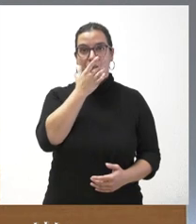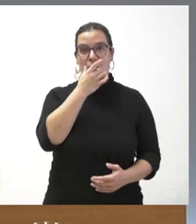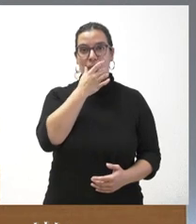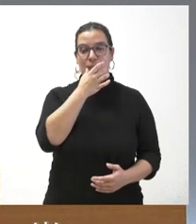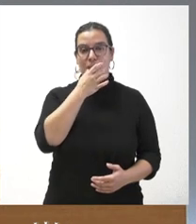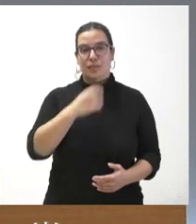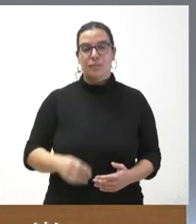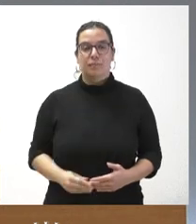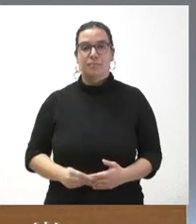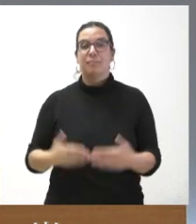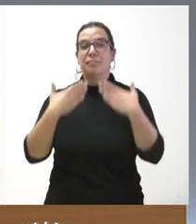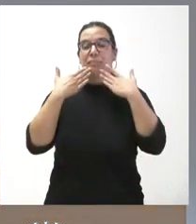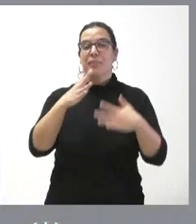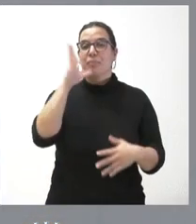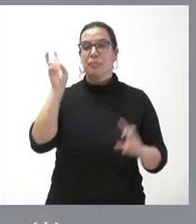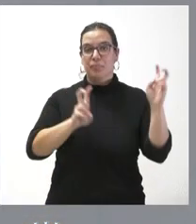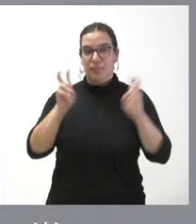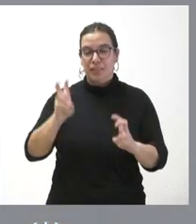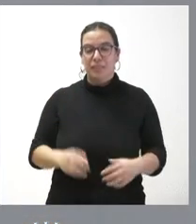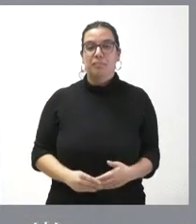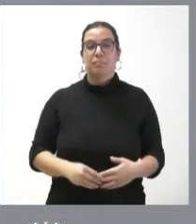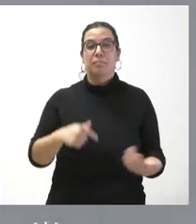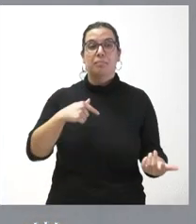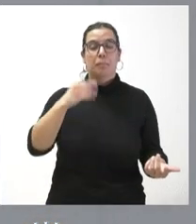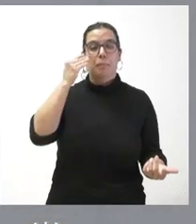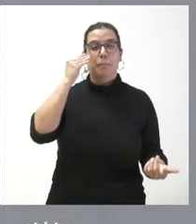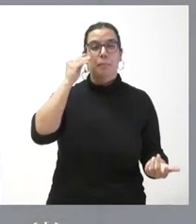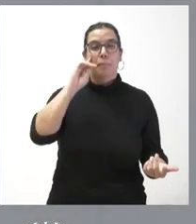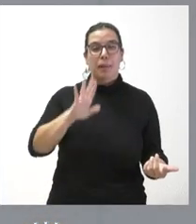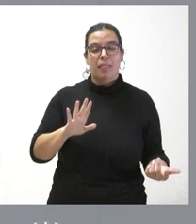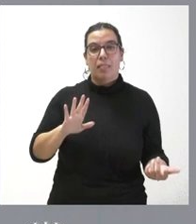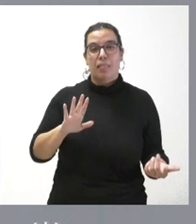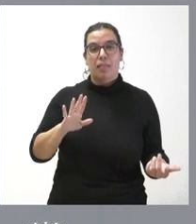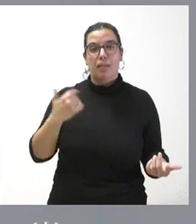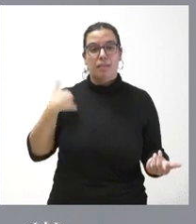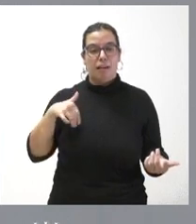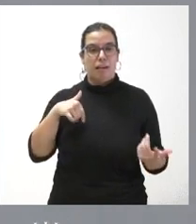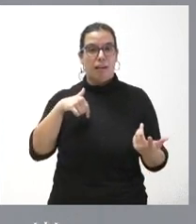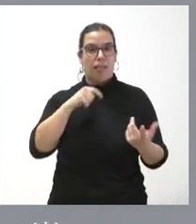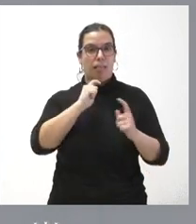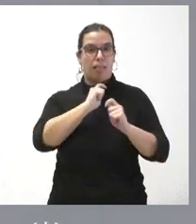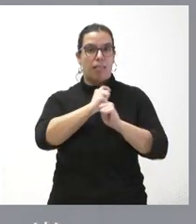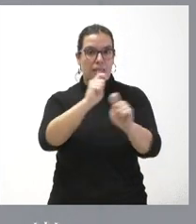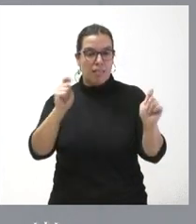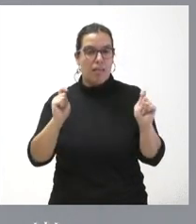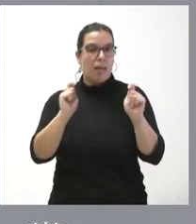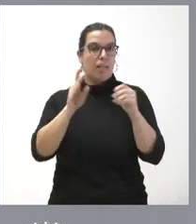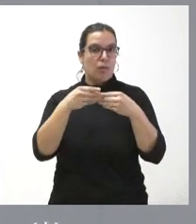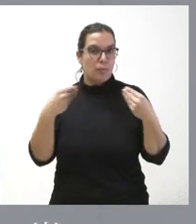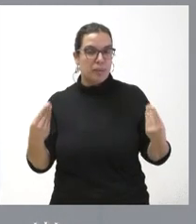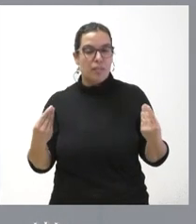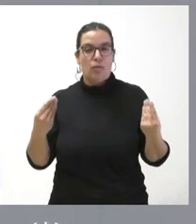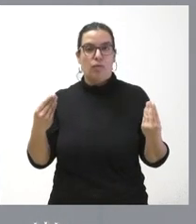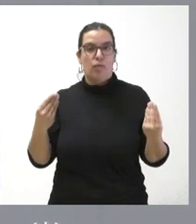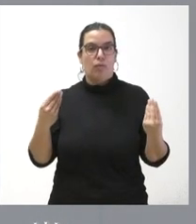Muchas gracias por su presencia. Creo que les han entregado la documentación de los